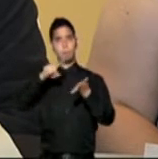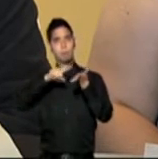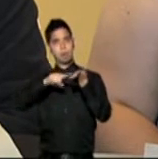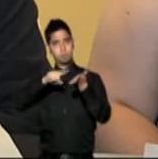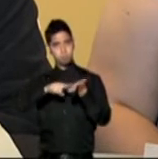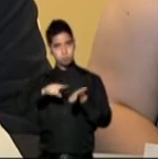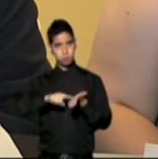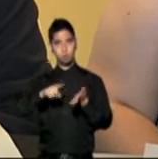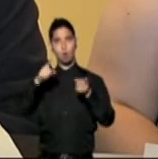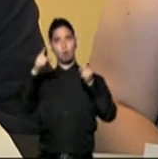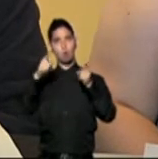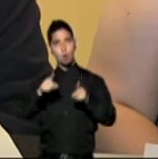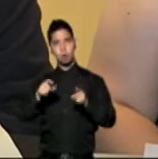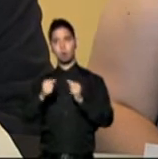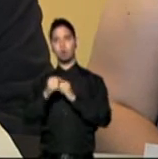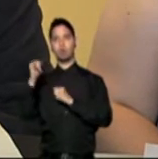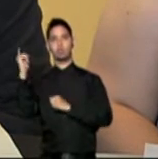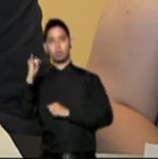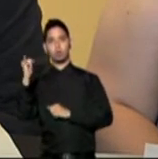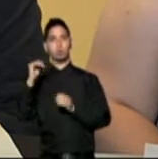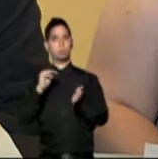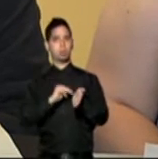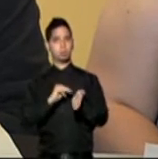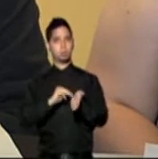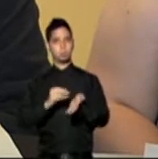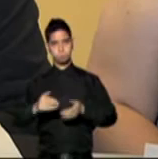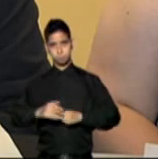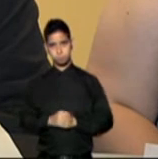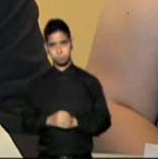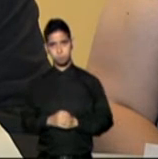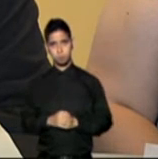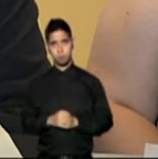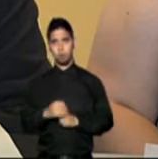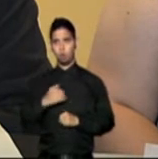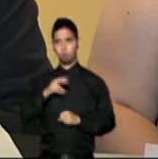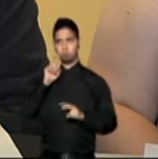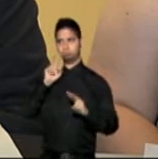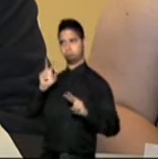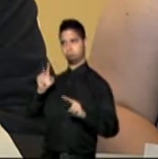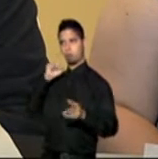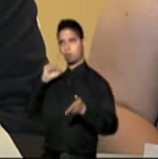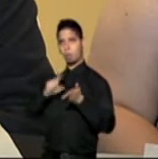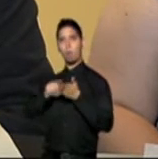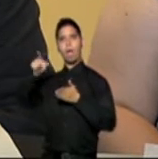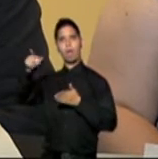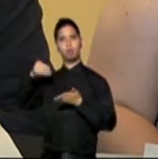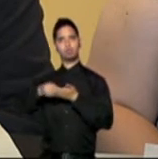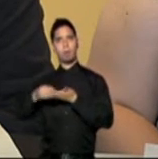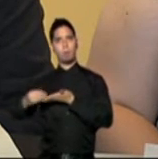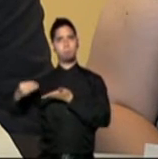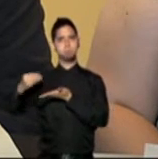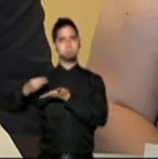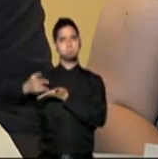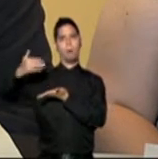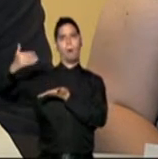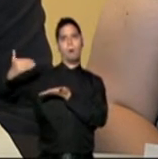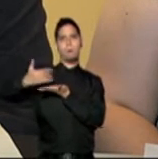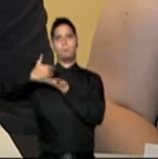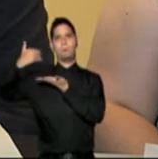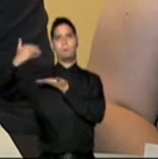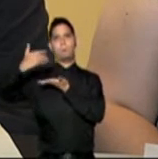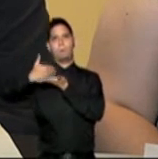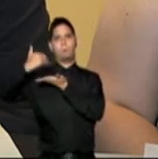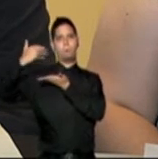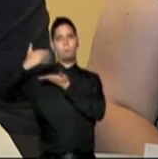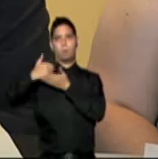aseguradoras. Nosotros vemos en la Oficina de Comisionado de Seguro las ganancias millonarias que tienen y eso es con los estados